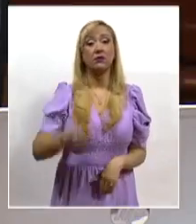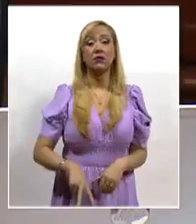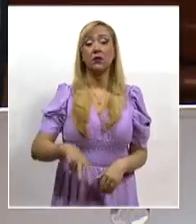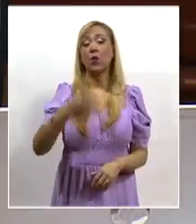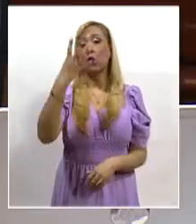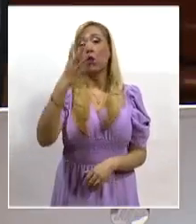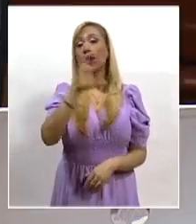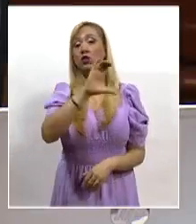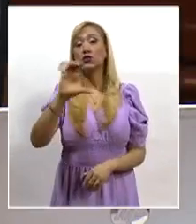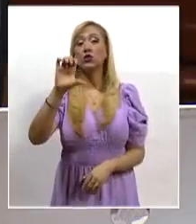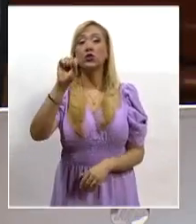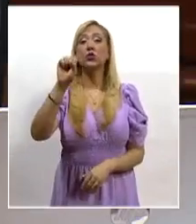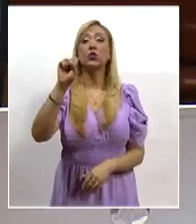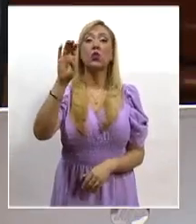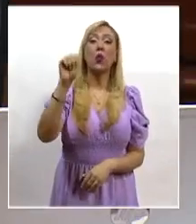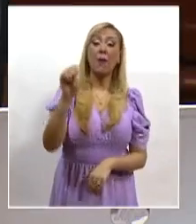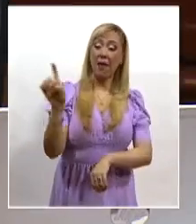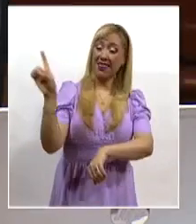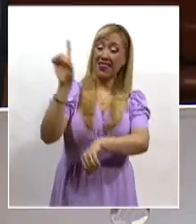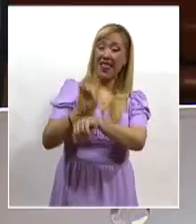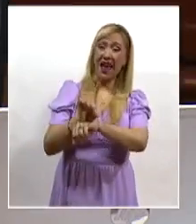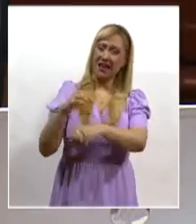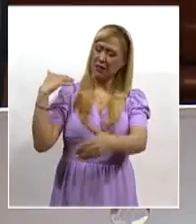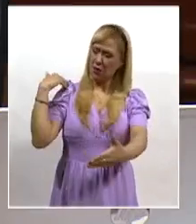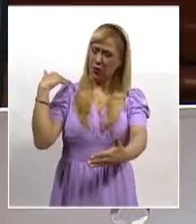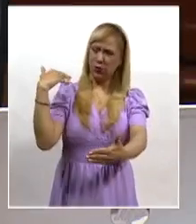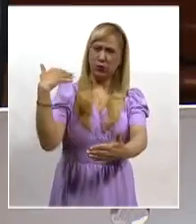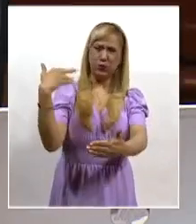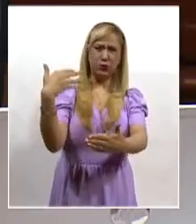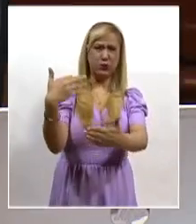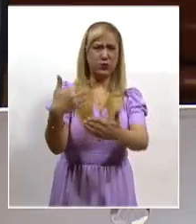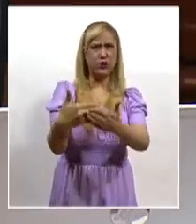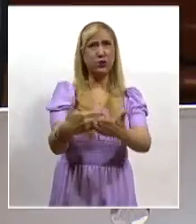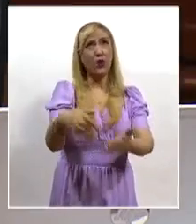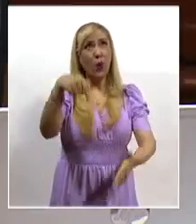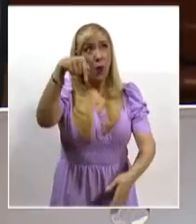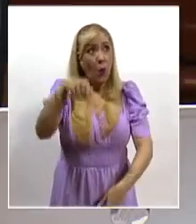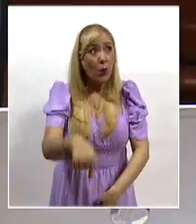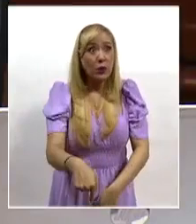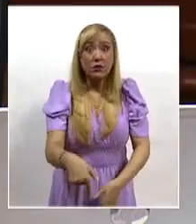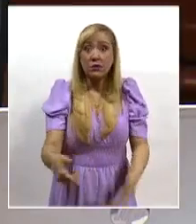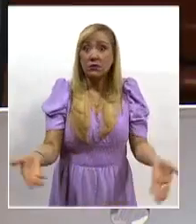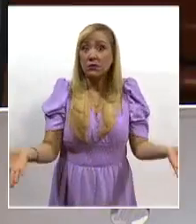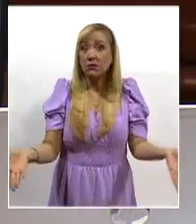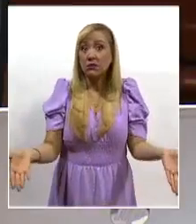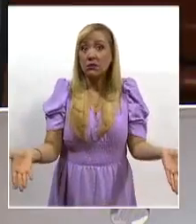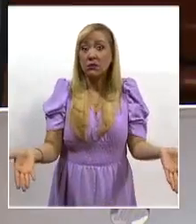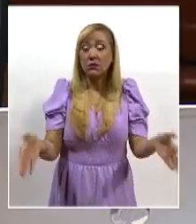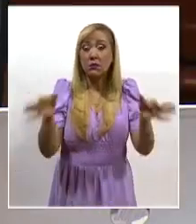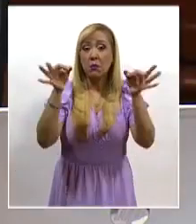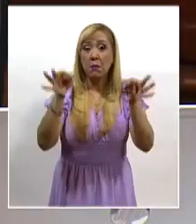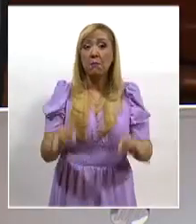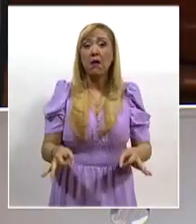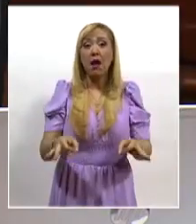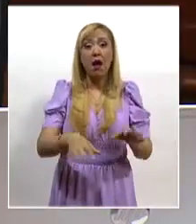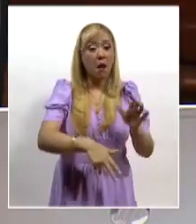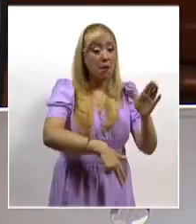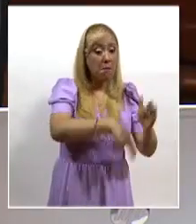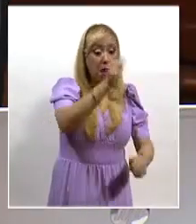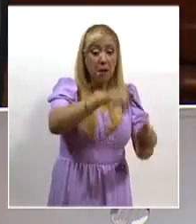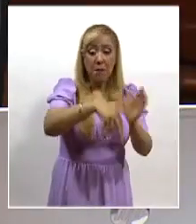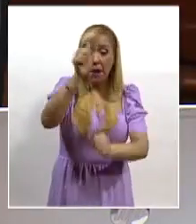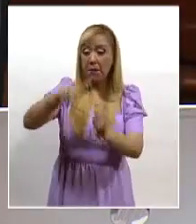Los 469 días que han transcurrido al día de hoy desde que se generaron las vacantes